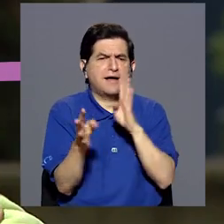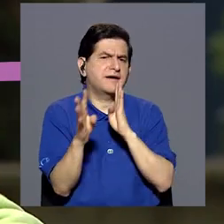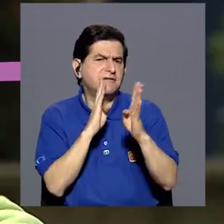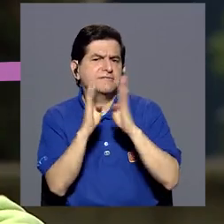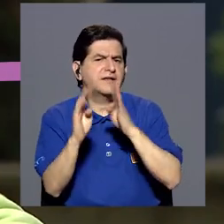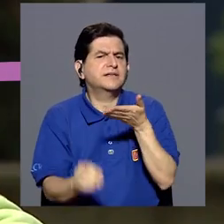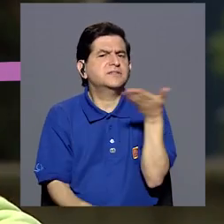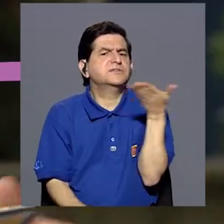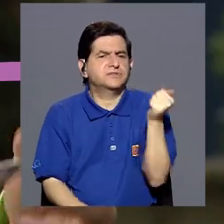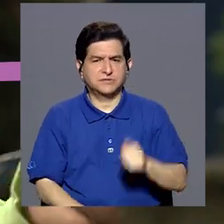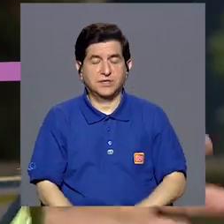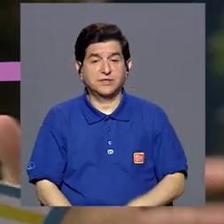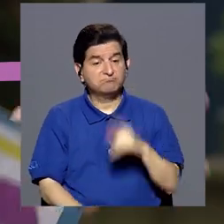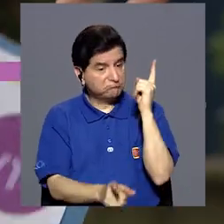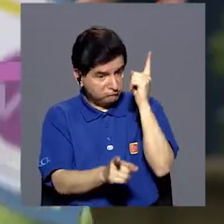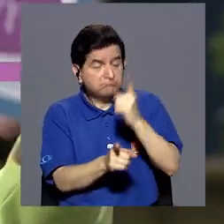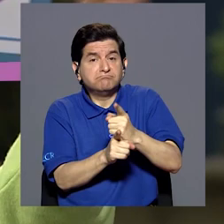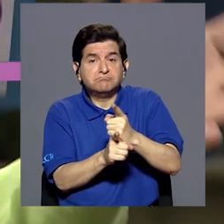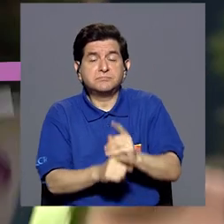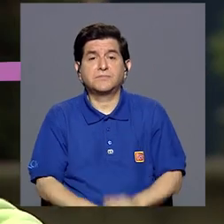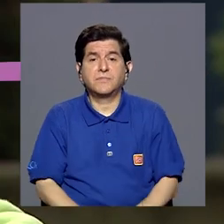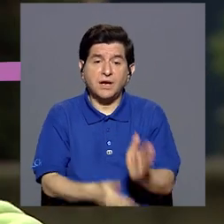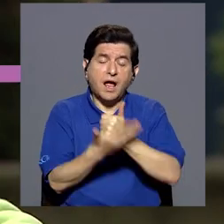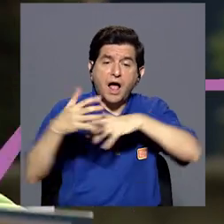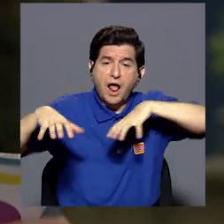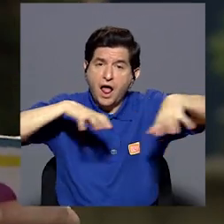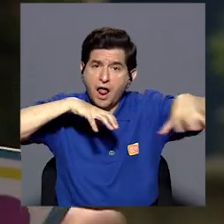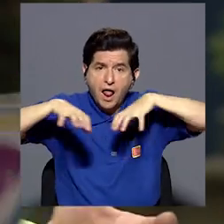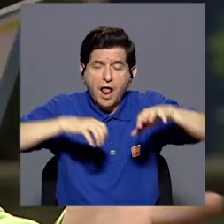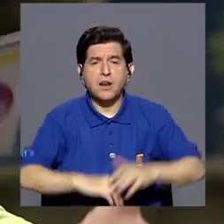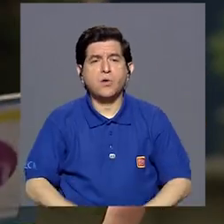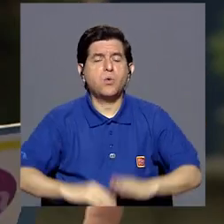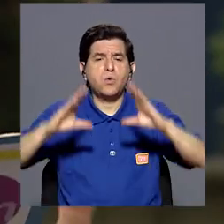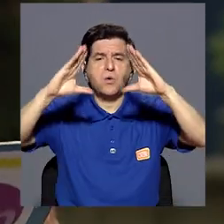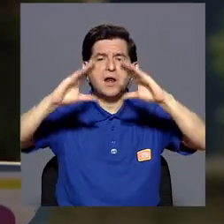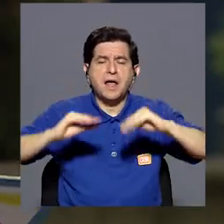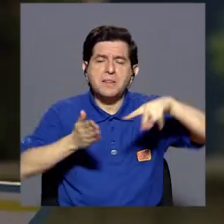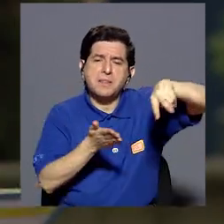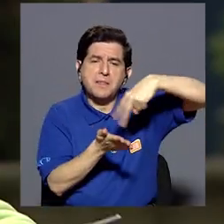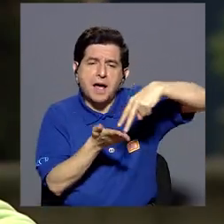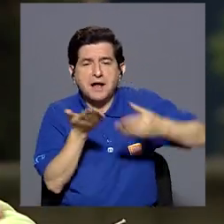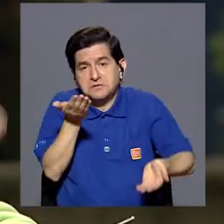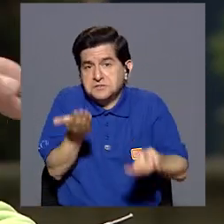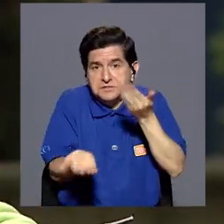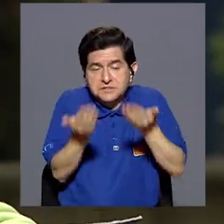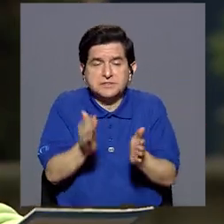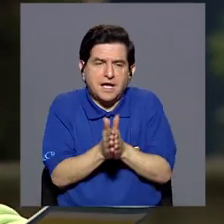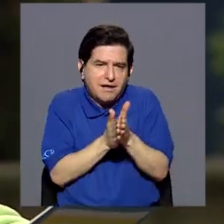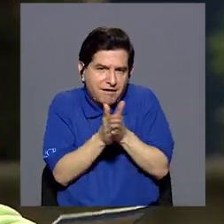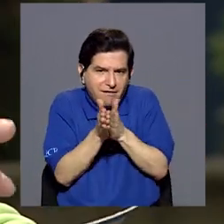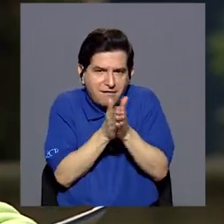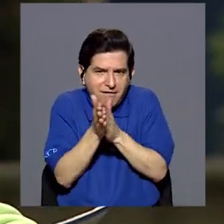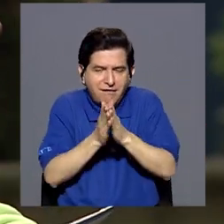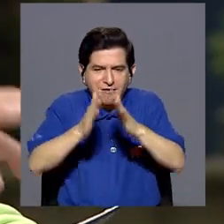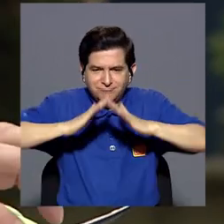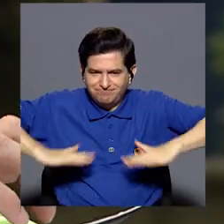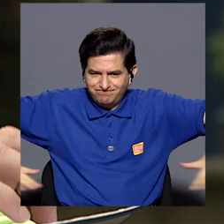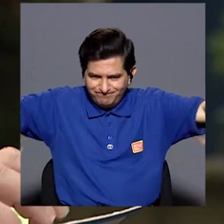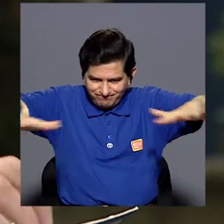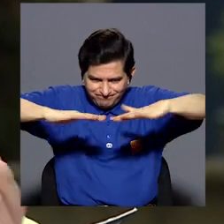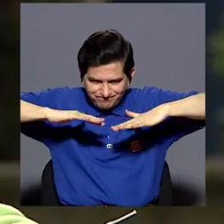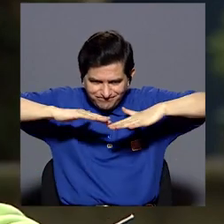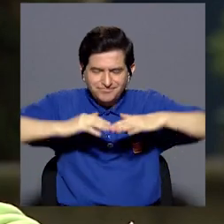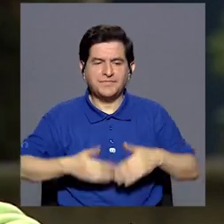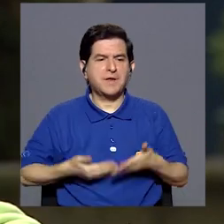conversamos de que, efectivamente, ha habido algunas actividades, como las tardes bailables, en donde se aprovechan estos espacios para